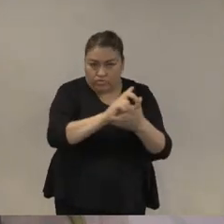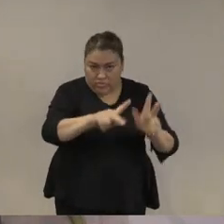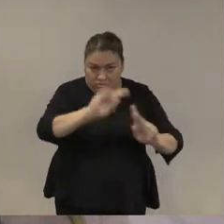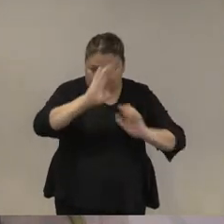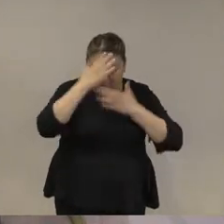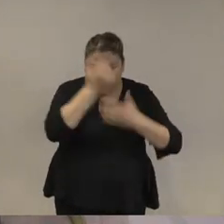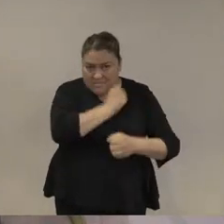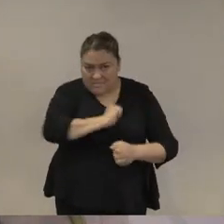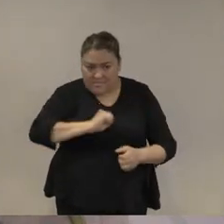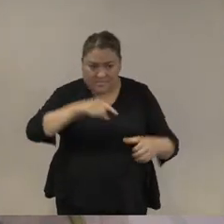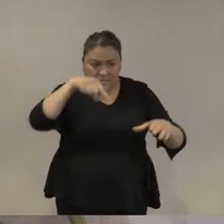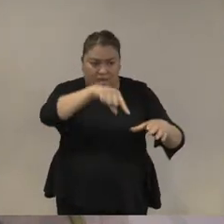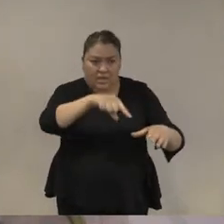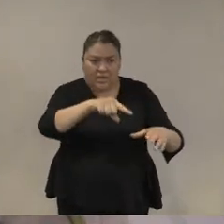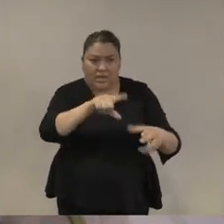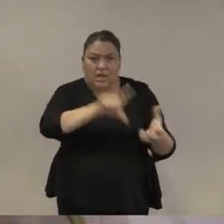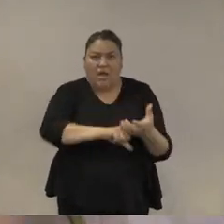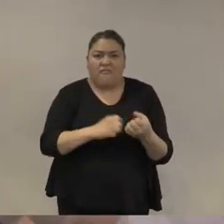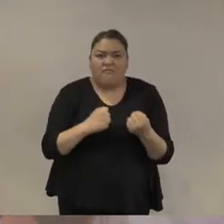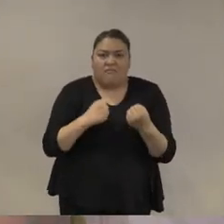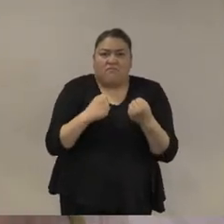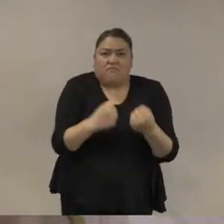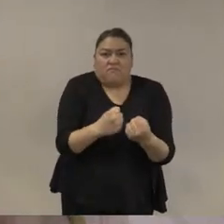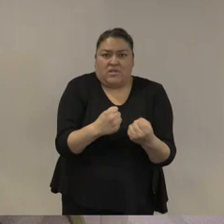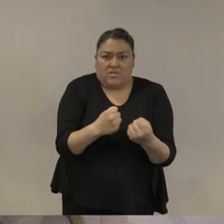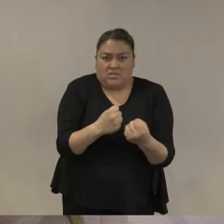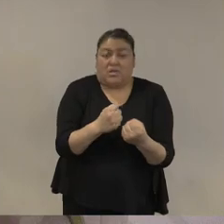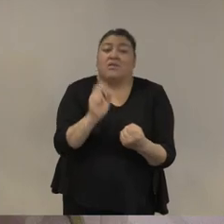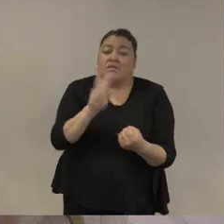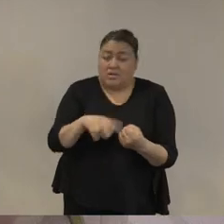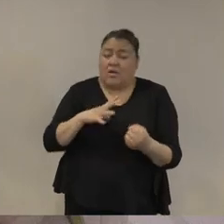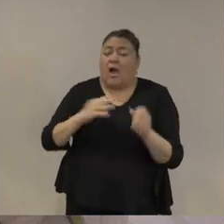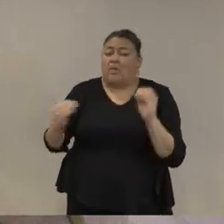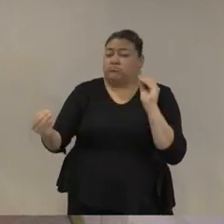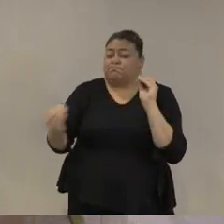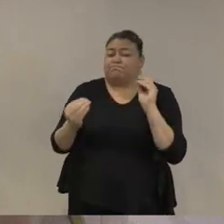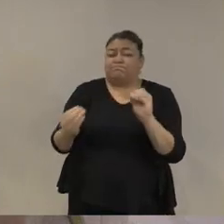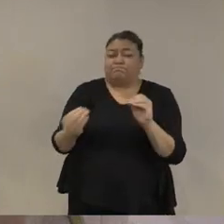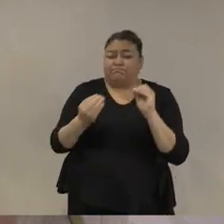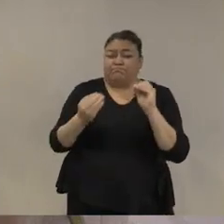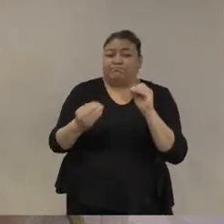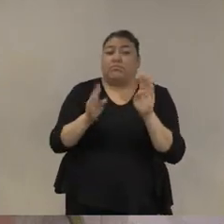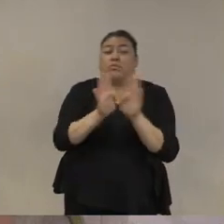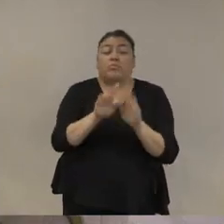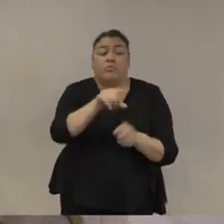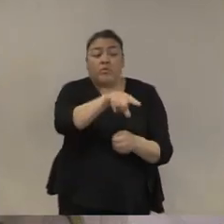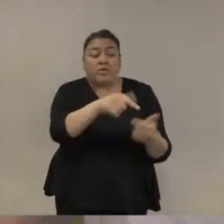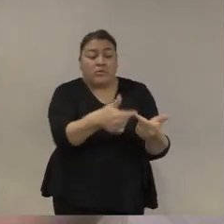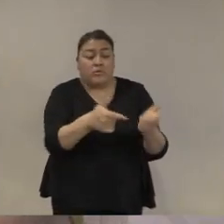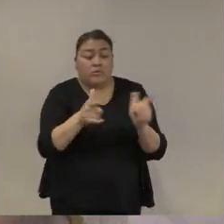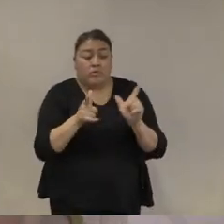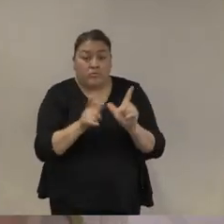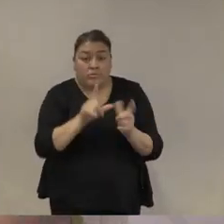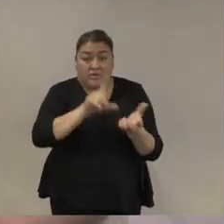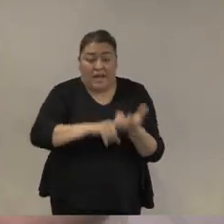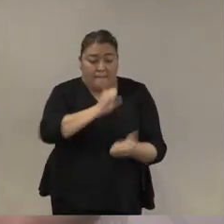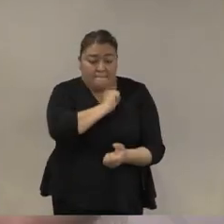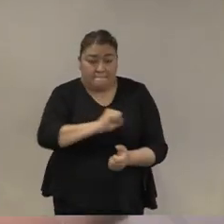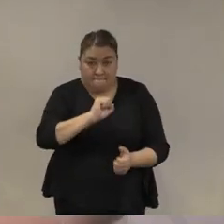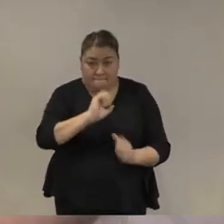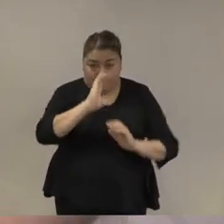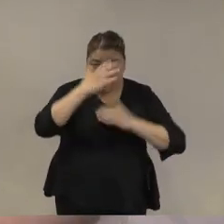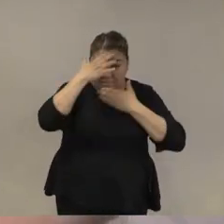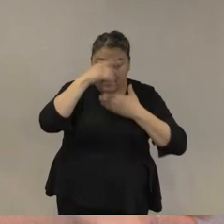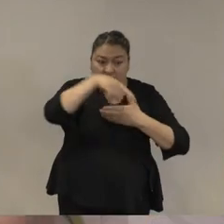van a tener un impacto muy claro tanto en términos de su relación con las fuerzas